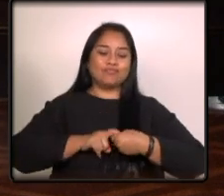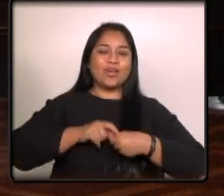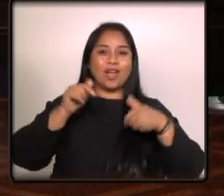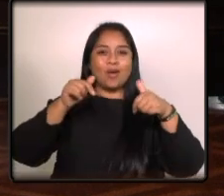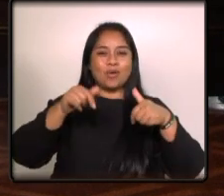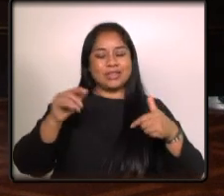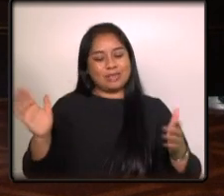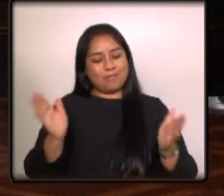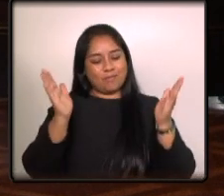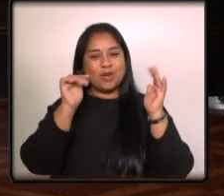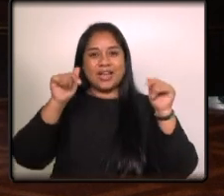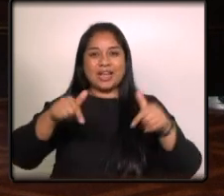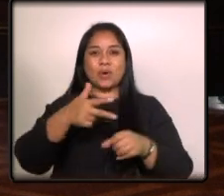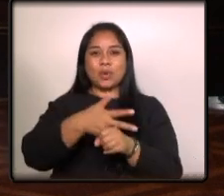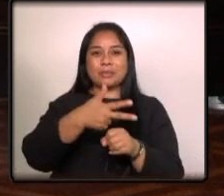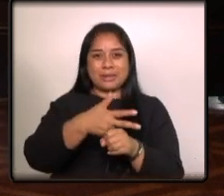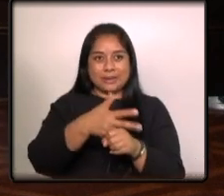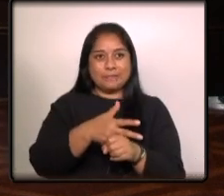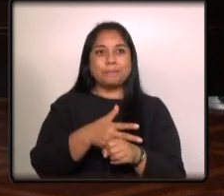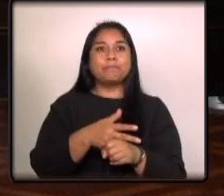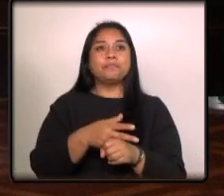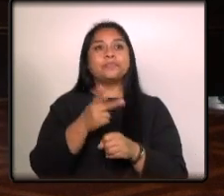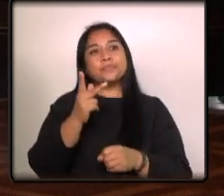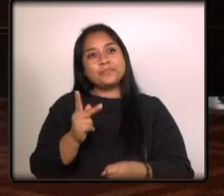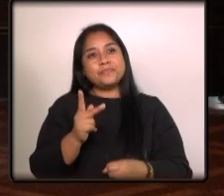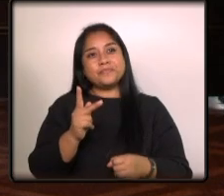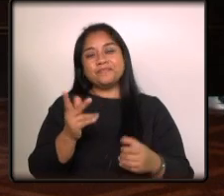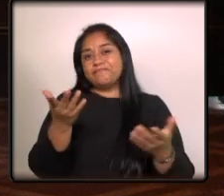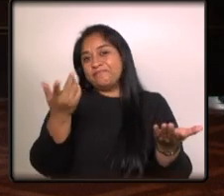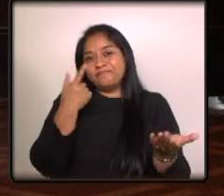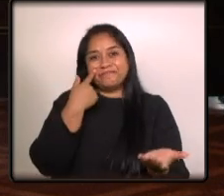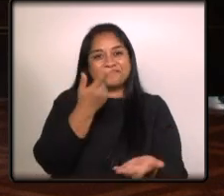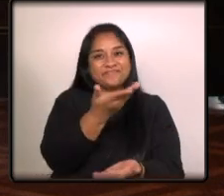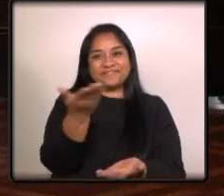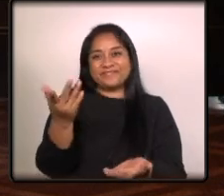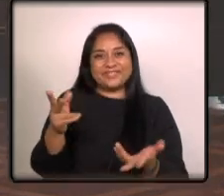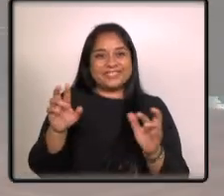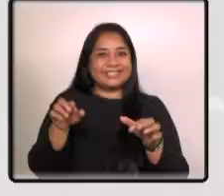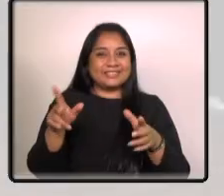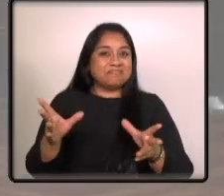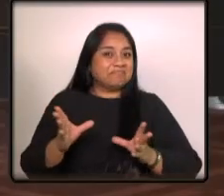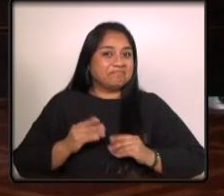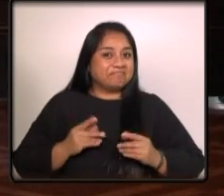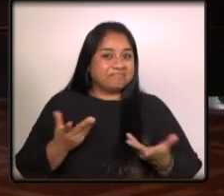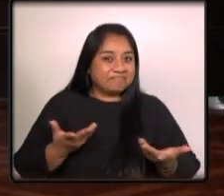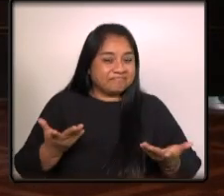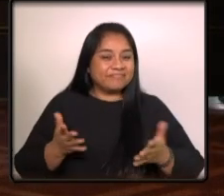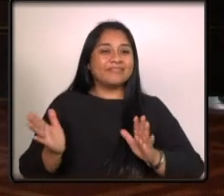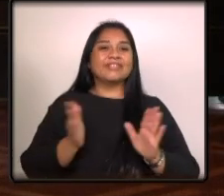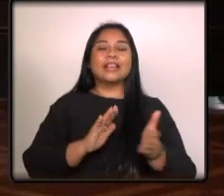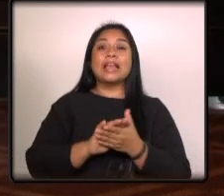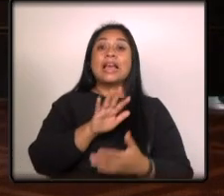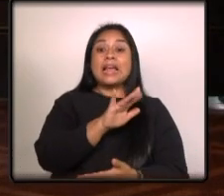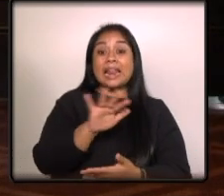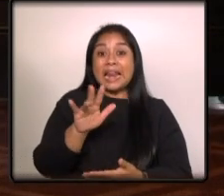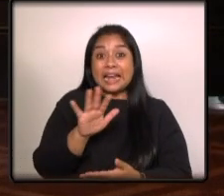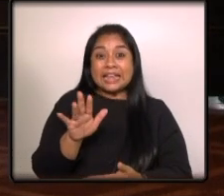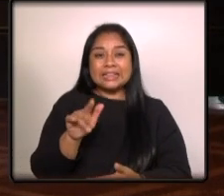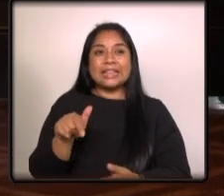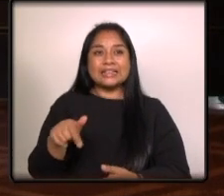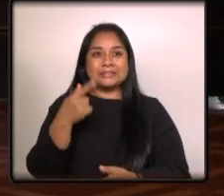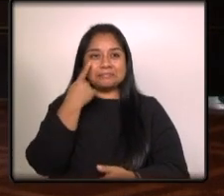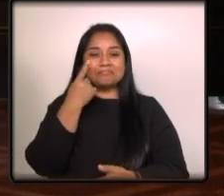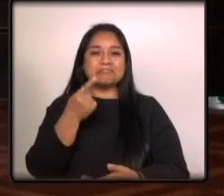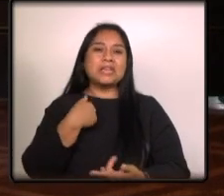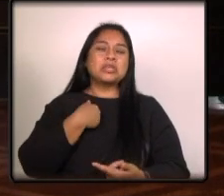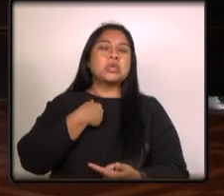promocionando aquí en Guatemala y pues a ver qué dice la gente cómo lo acepta la letra la escribió Fade yo